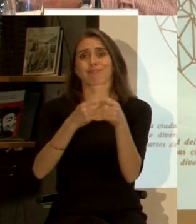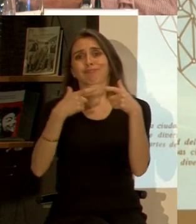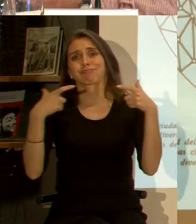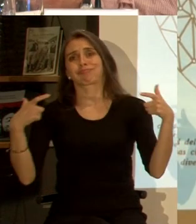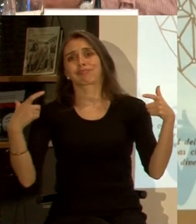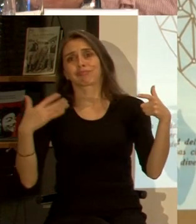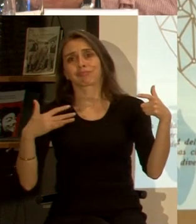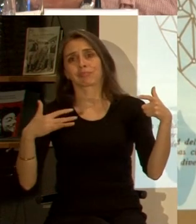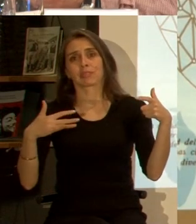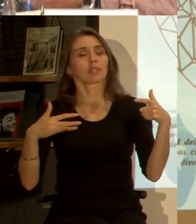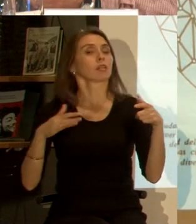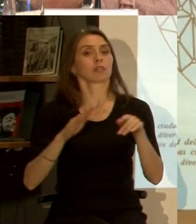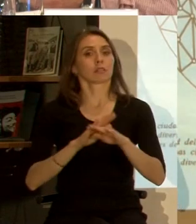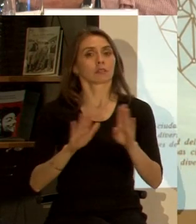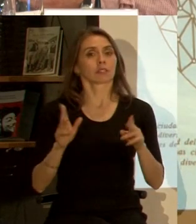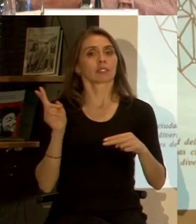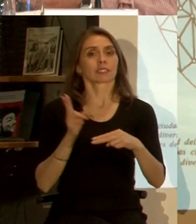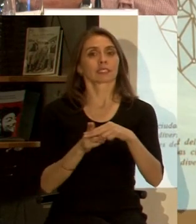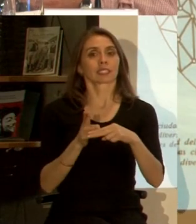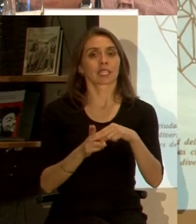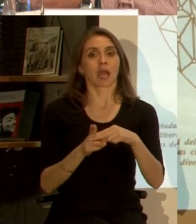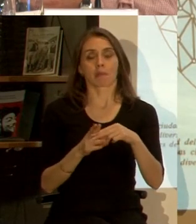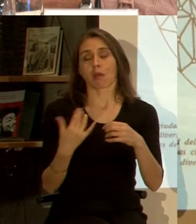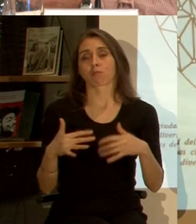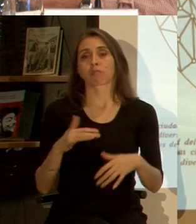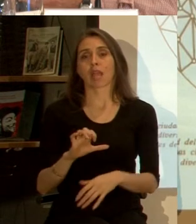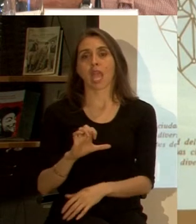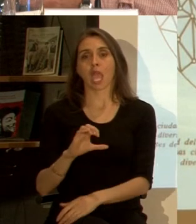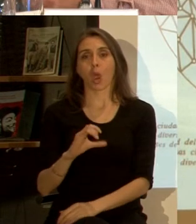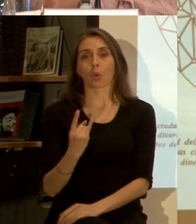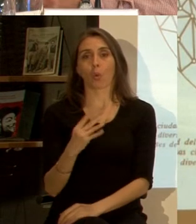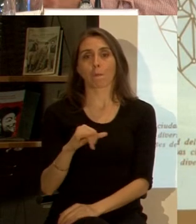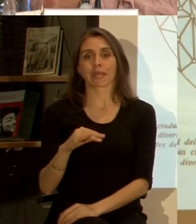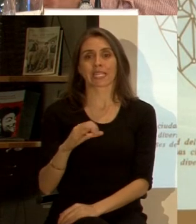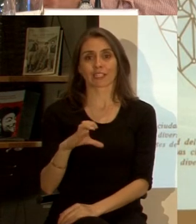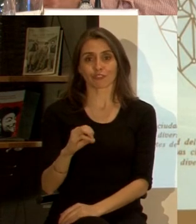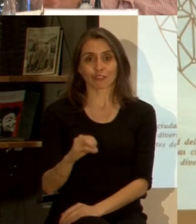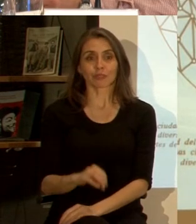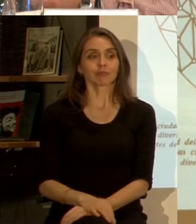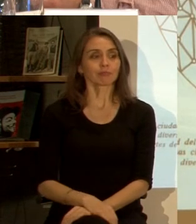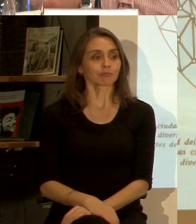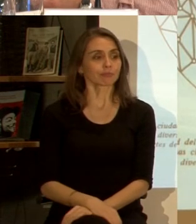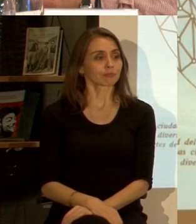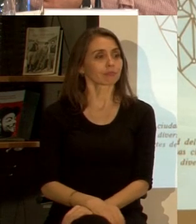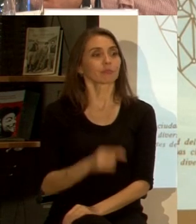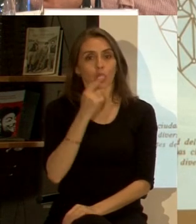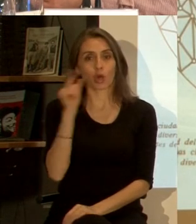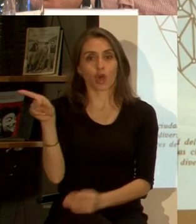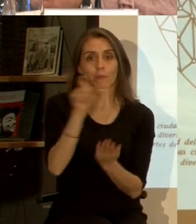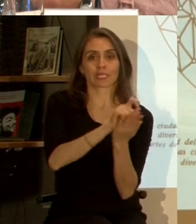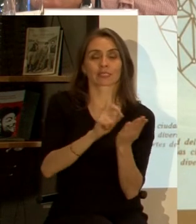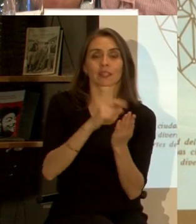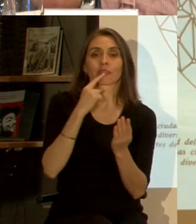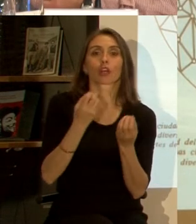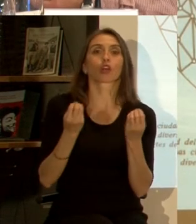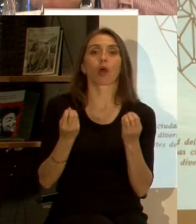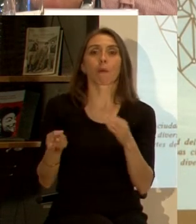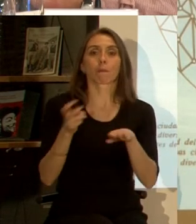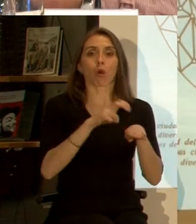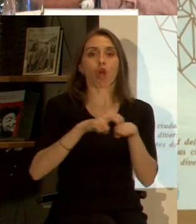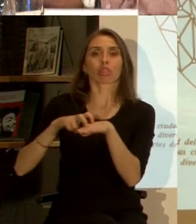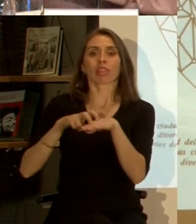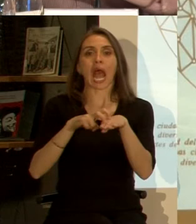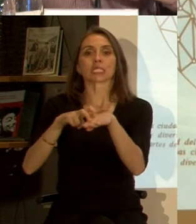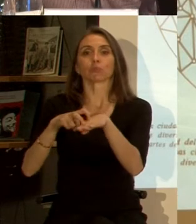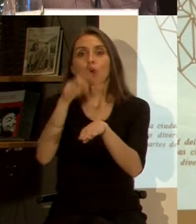estática y como ella la llamaba ecuménica lo interesante es que él hablaba de estos medios de transporte que iban a ser la